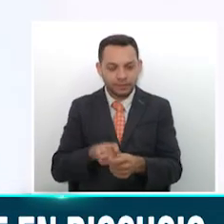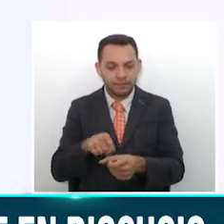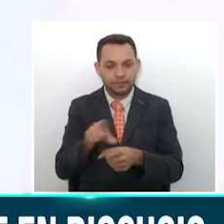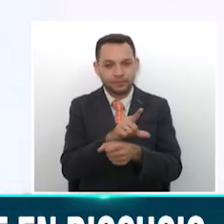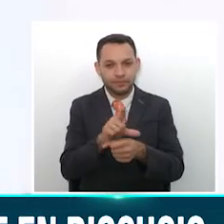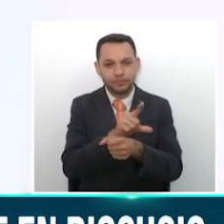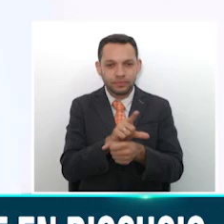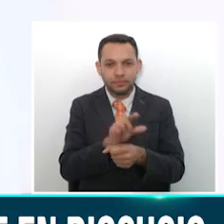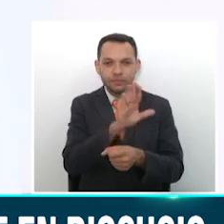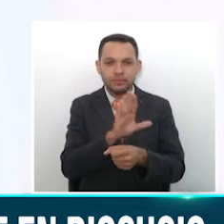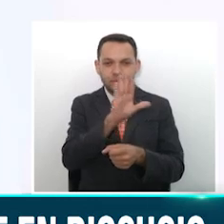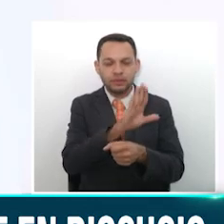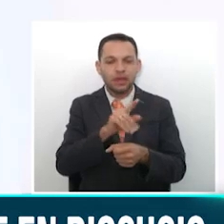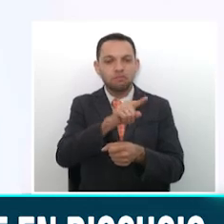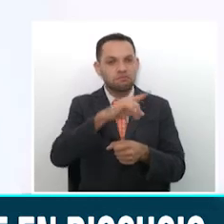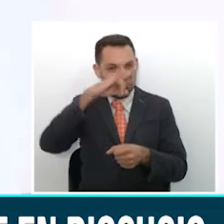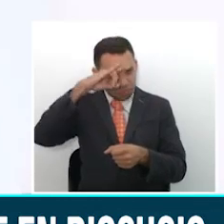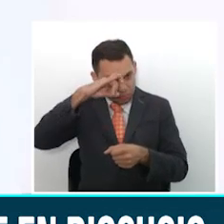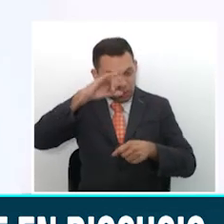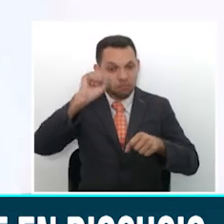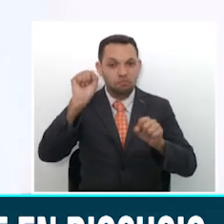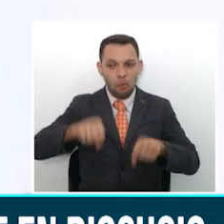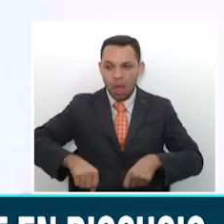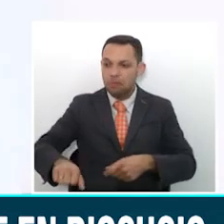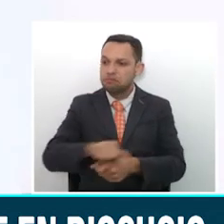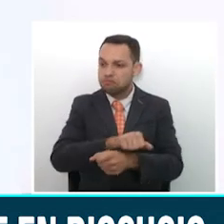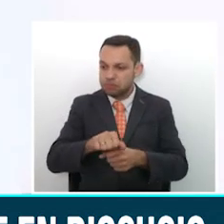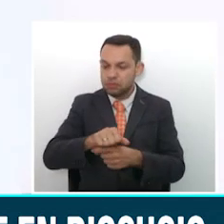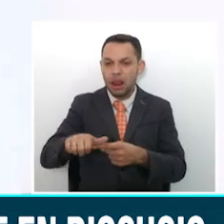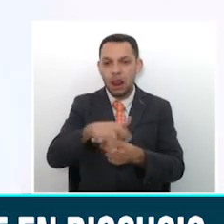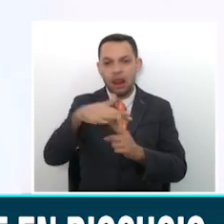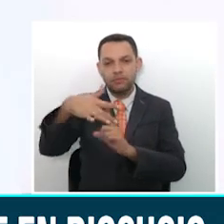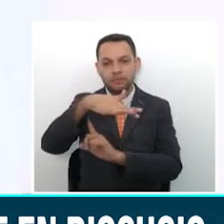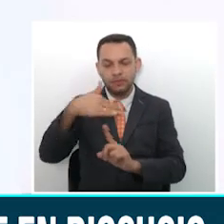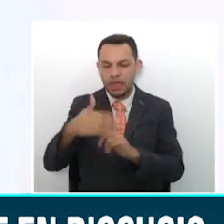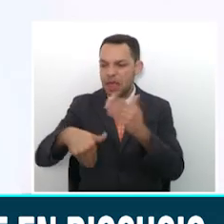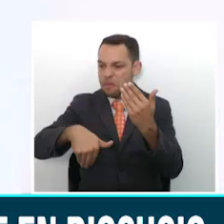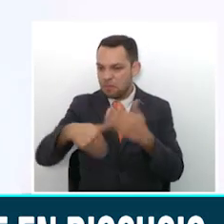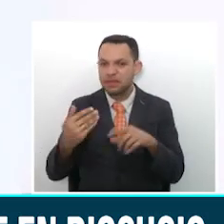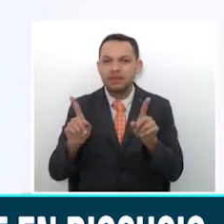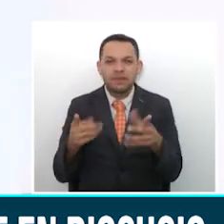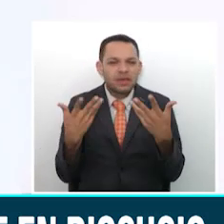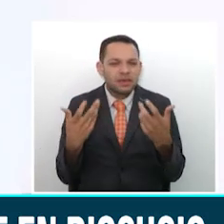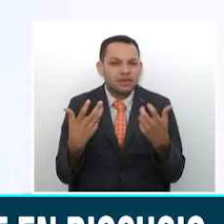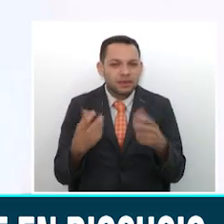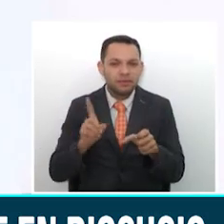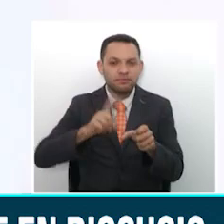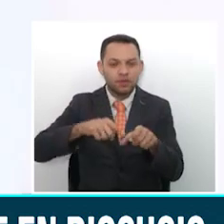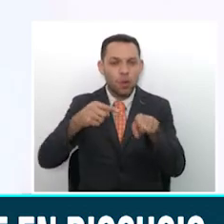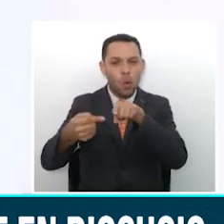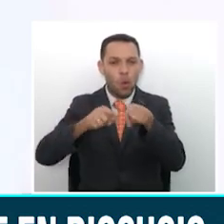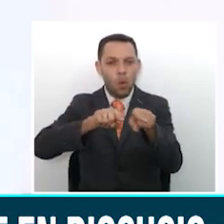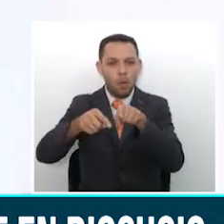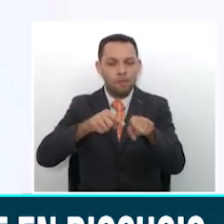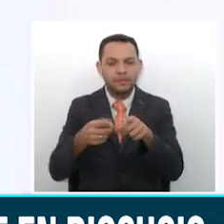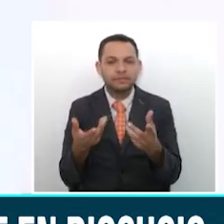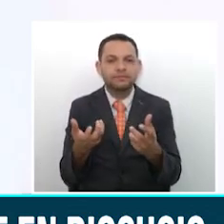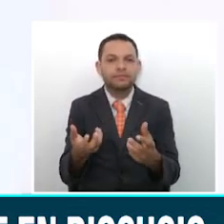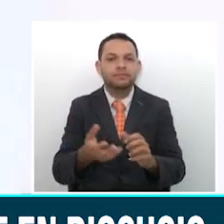anunció que algunos deportistas ya se activaron al aire libre y esperan los protocolos para poder también iniciar de nuevo las conversaciones. competencias.